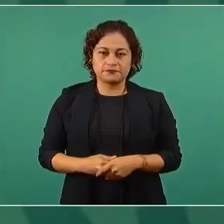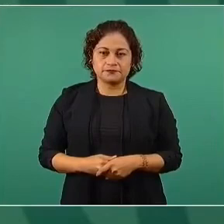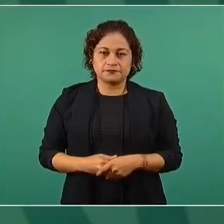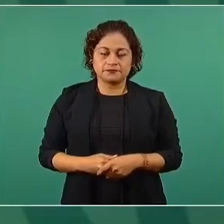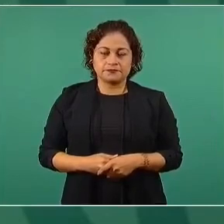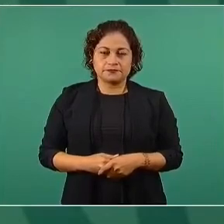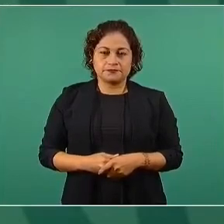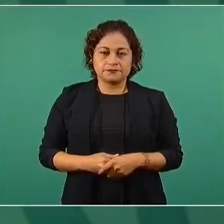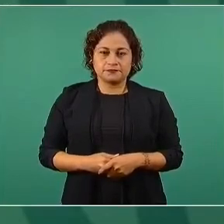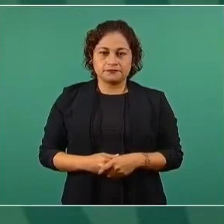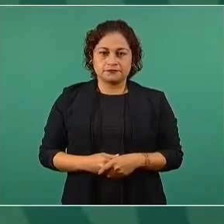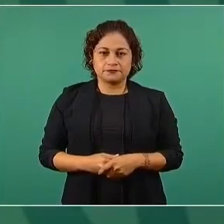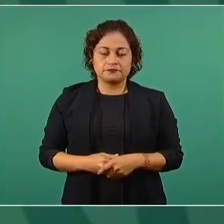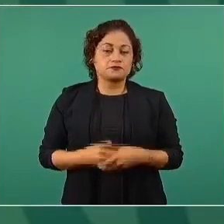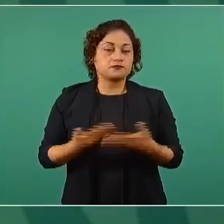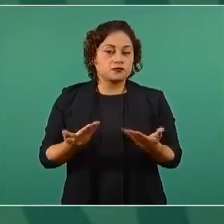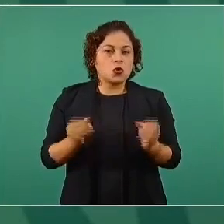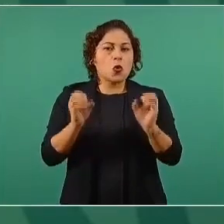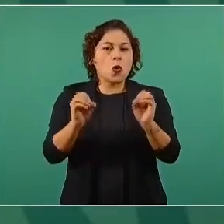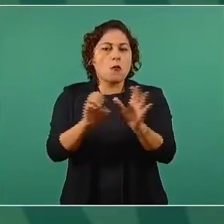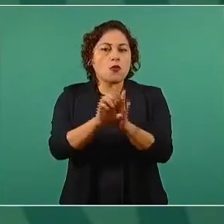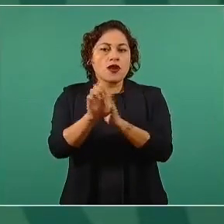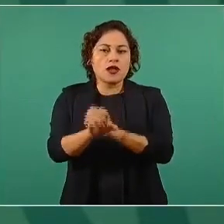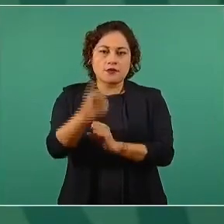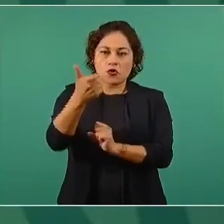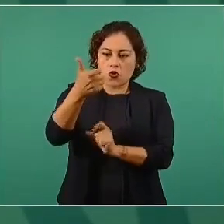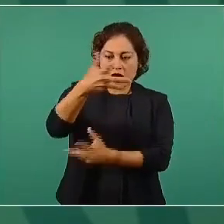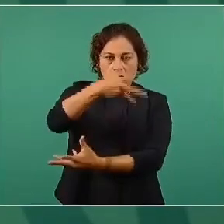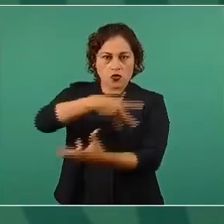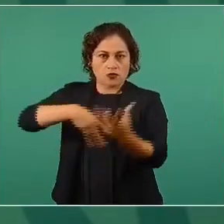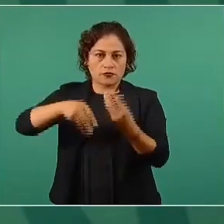hablamos de la economía igual